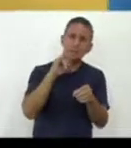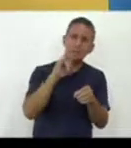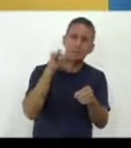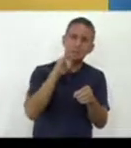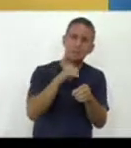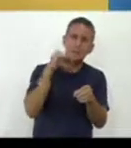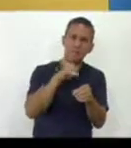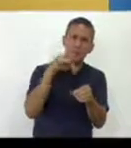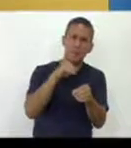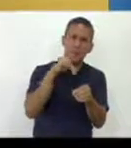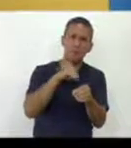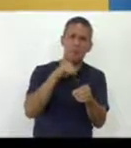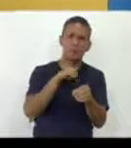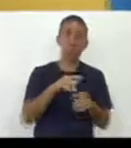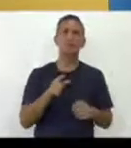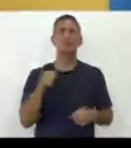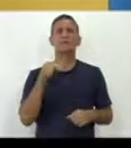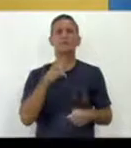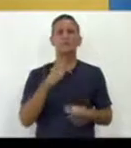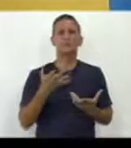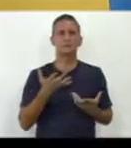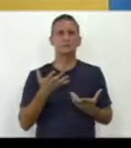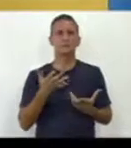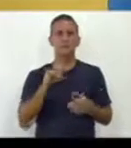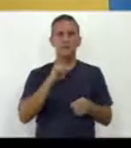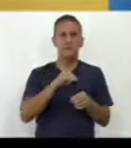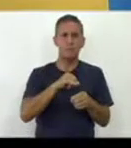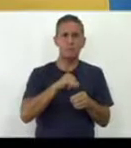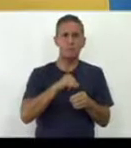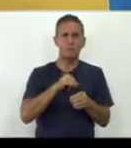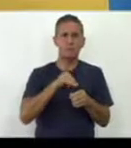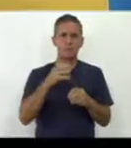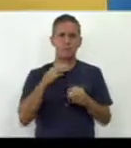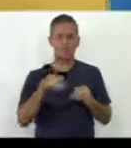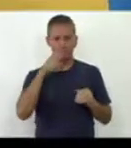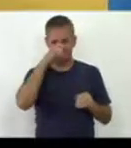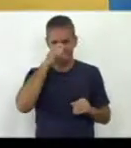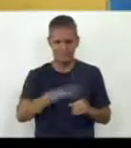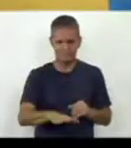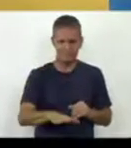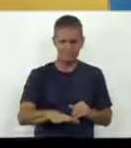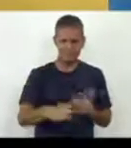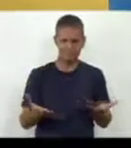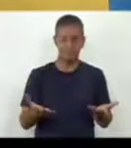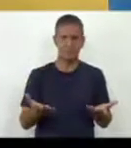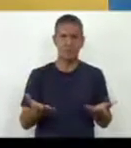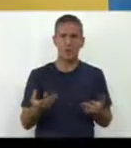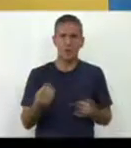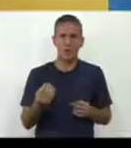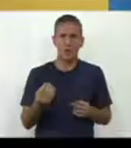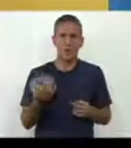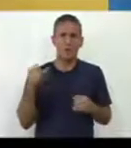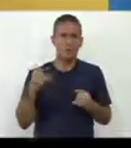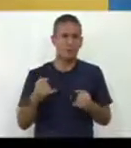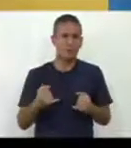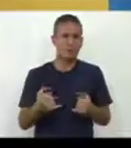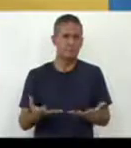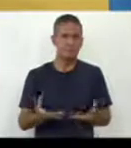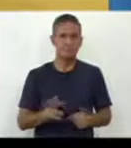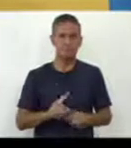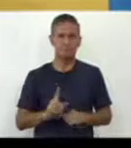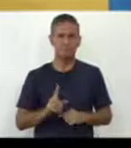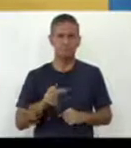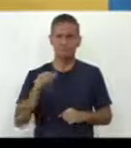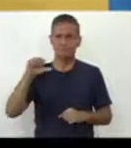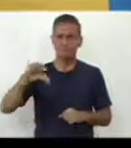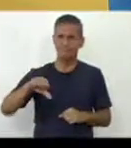vinculado a la utilización de los audiovisuales. Entonces, yo creo que para hacer alguna valoración, lo primero que tenemos